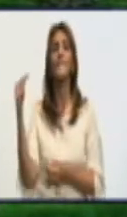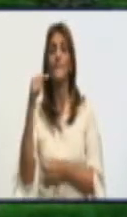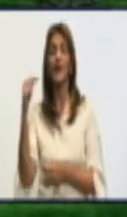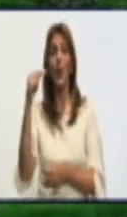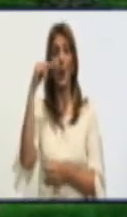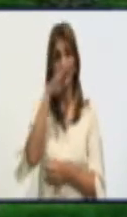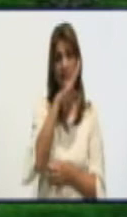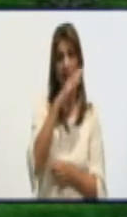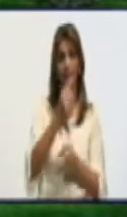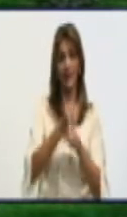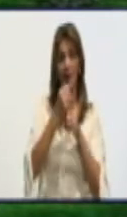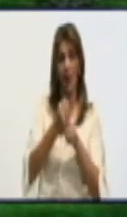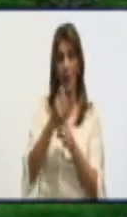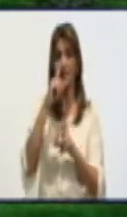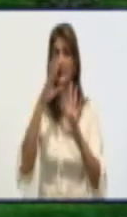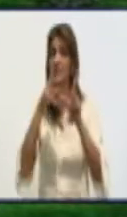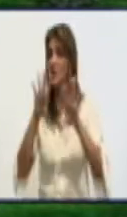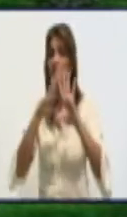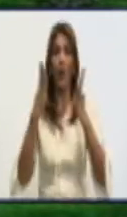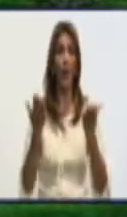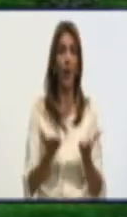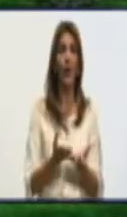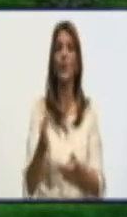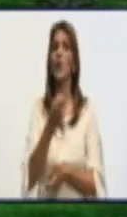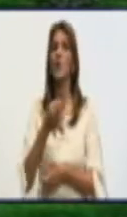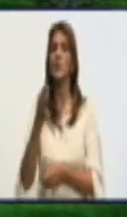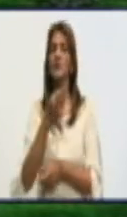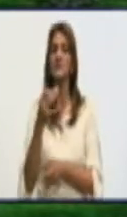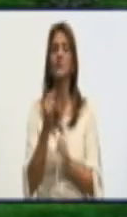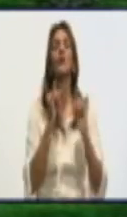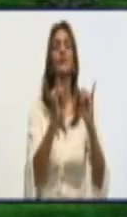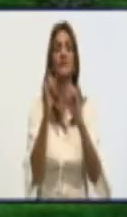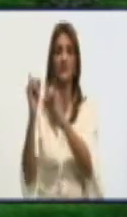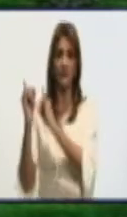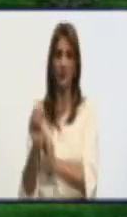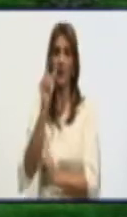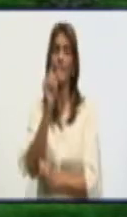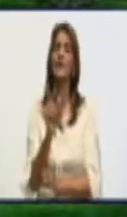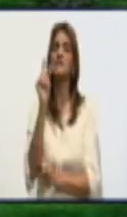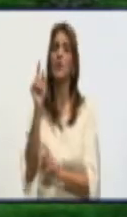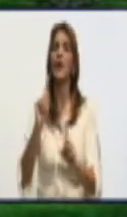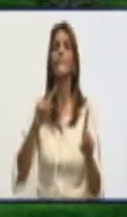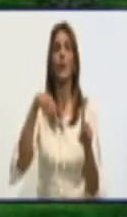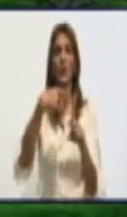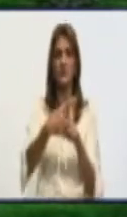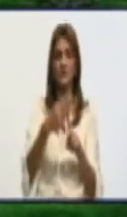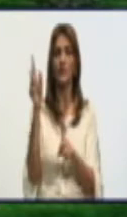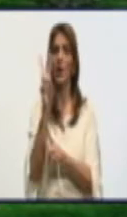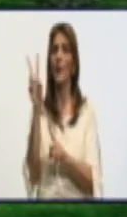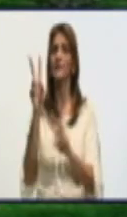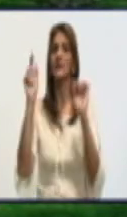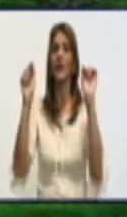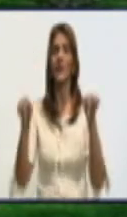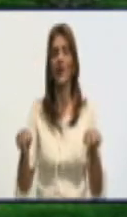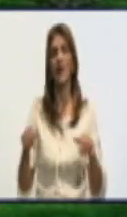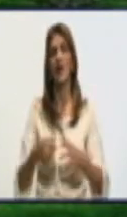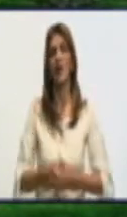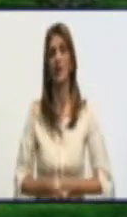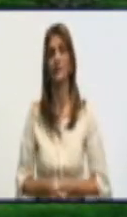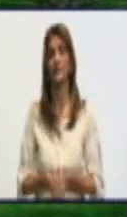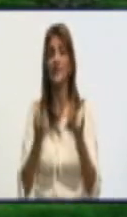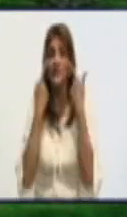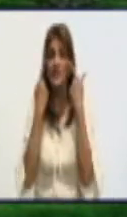Niquero, todos los municipios reportan casos positivos en estos 22 que aparecen hoy. Fíjense que hay